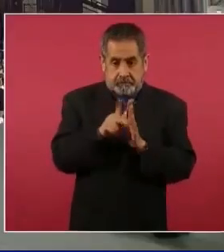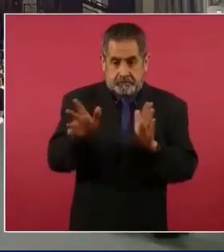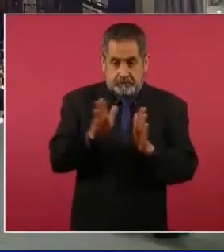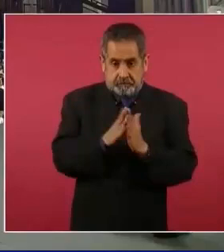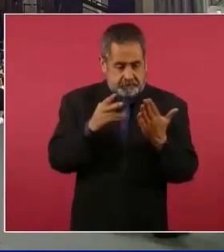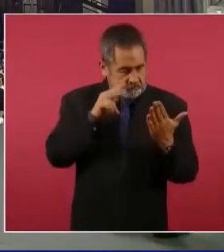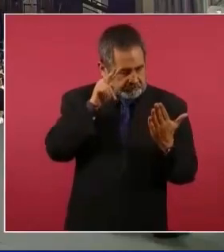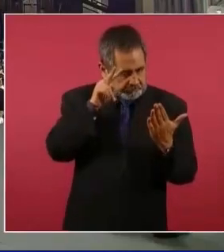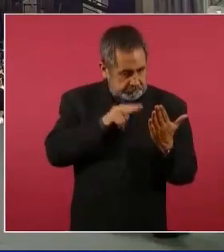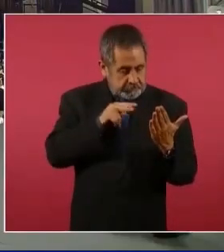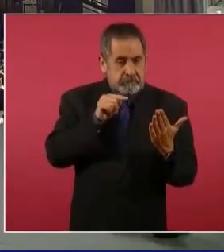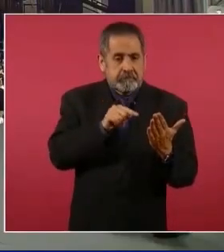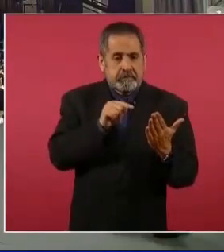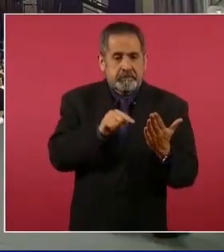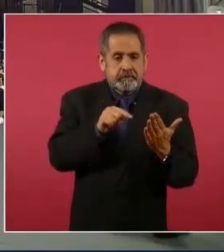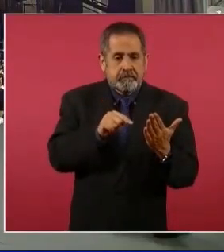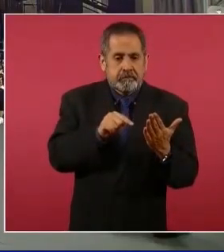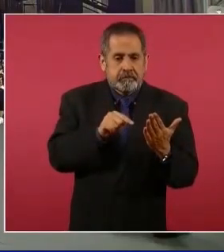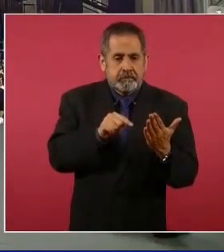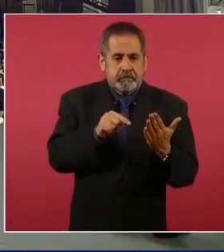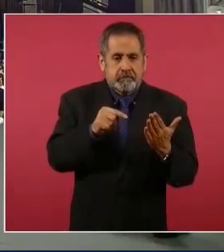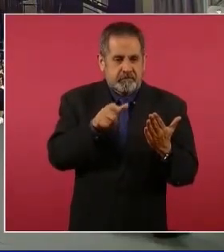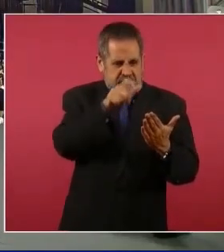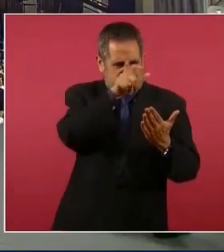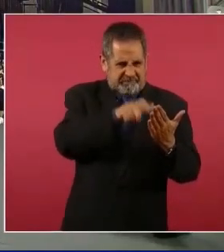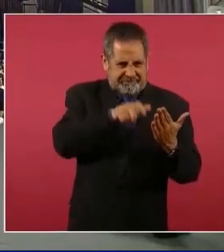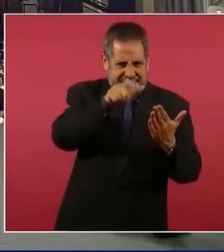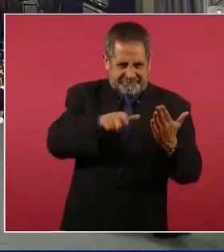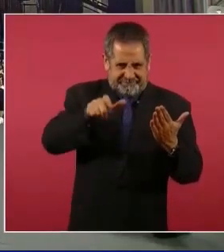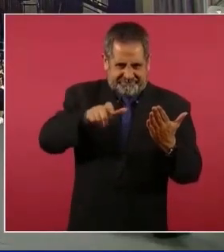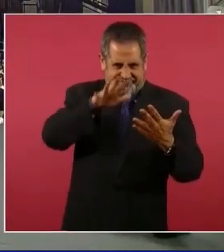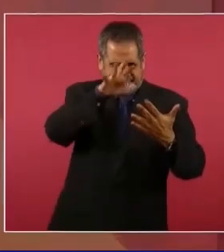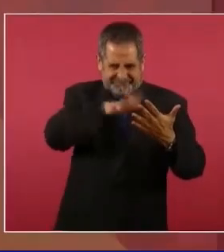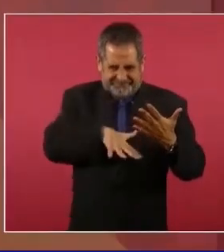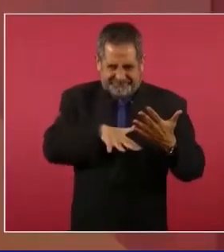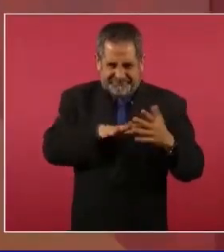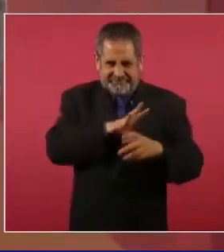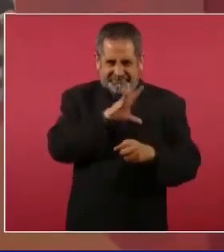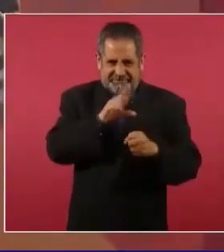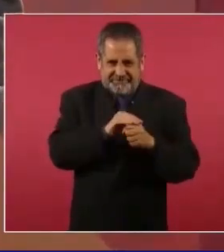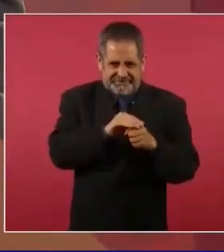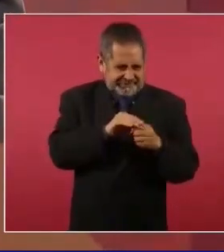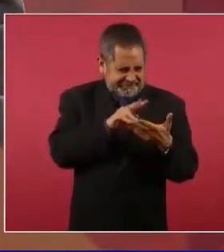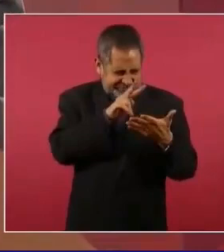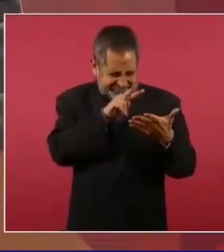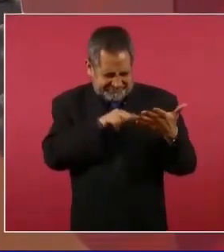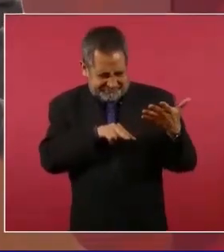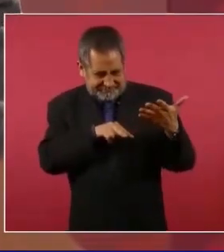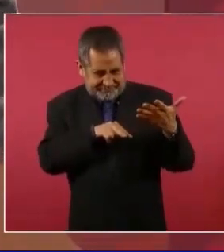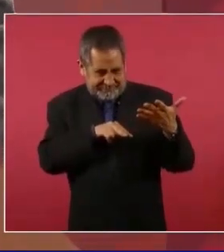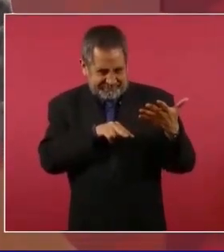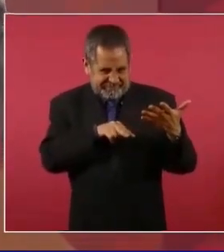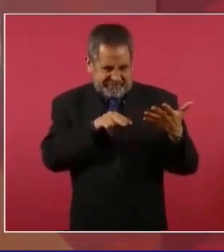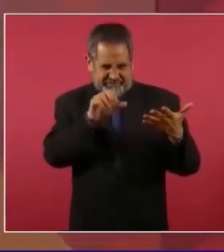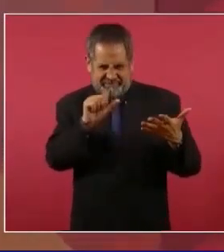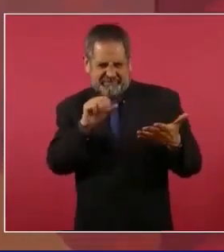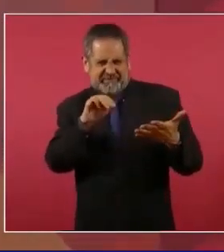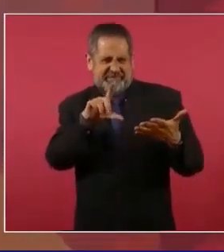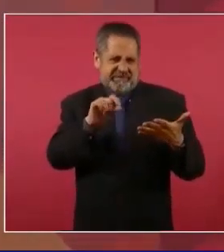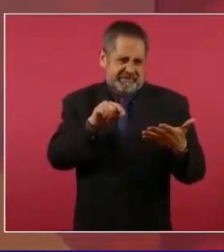ocho columnas, López Obrador